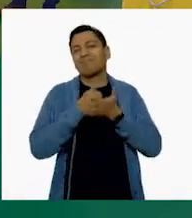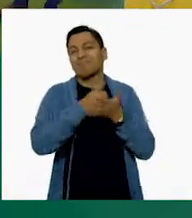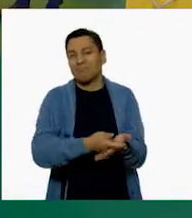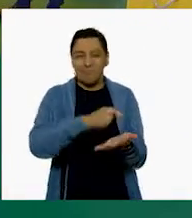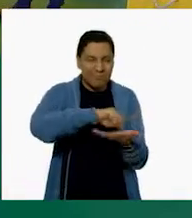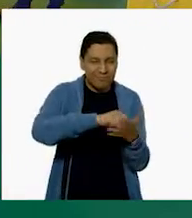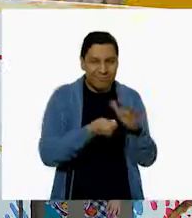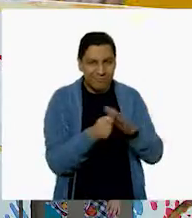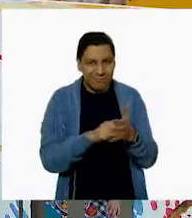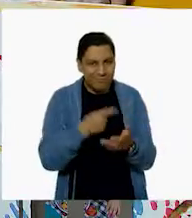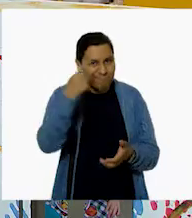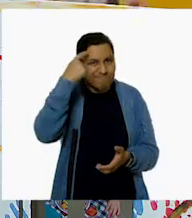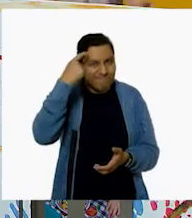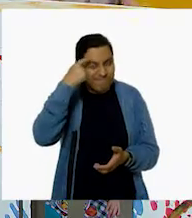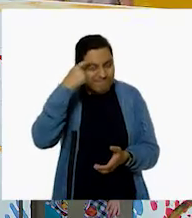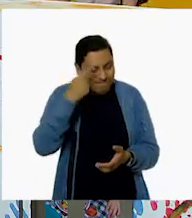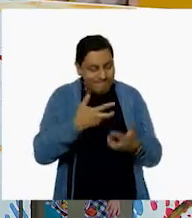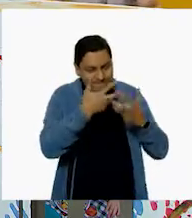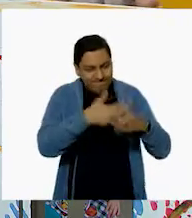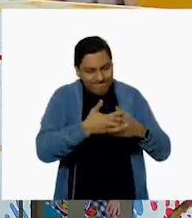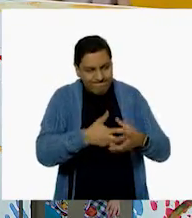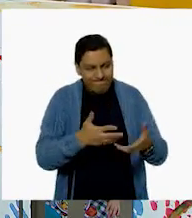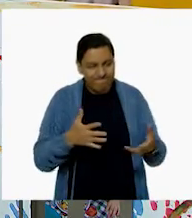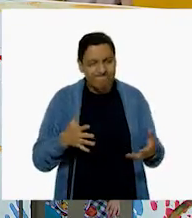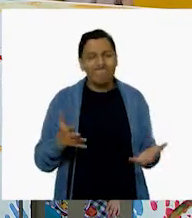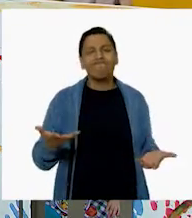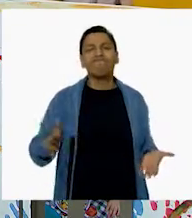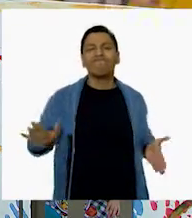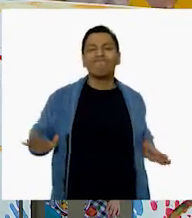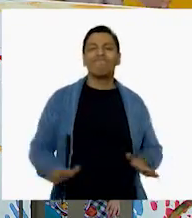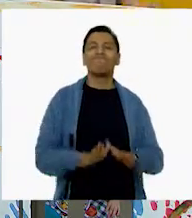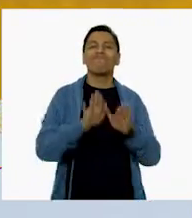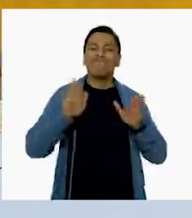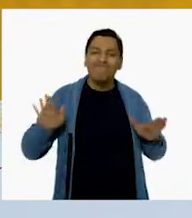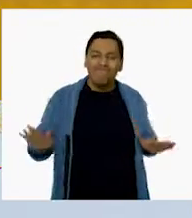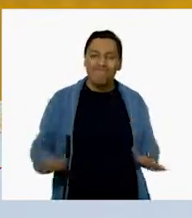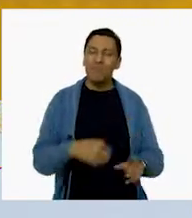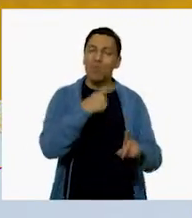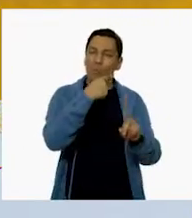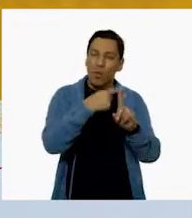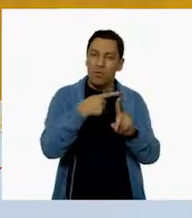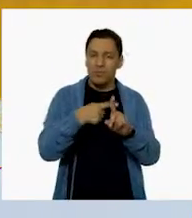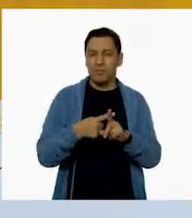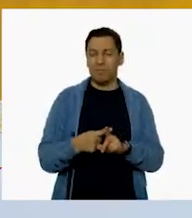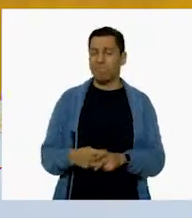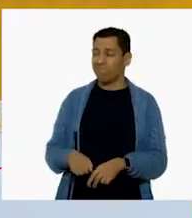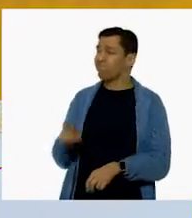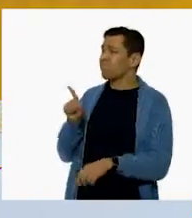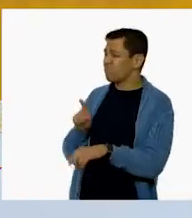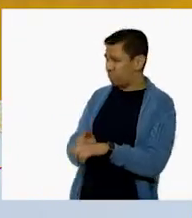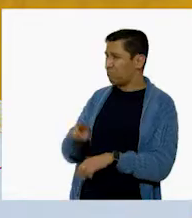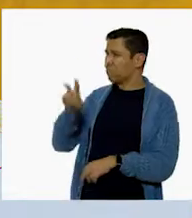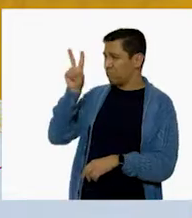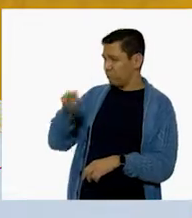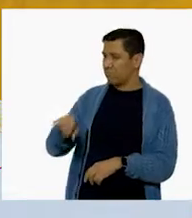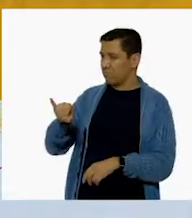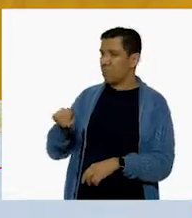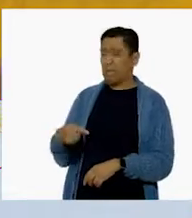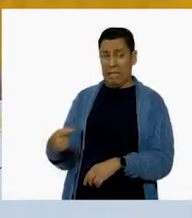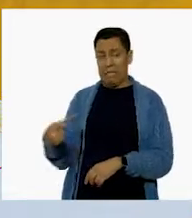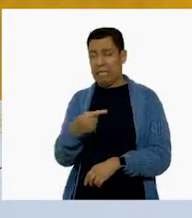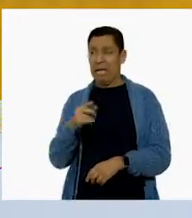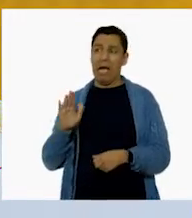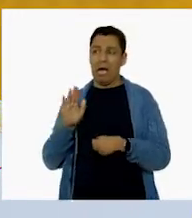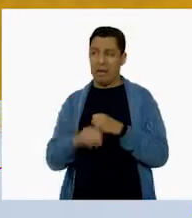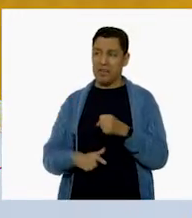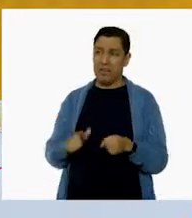razón. El otro día a una amiga se le murió su perrito y estaba muy triste. Entonces, tuvo que ir a platicar con